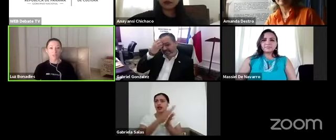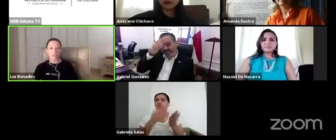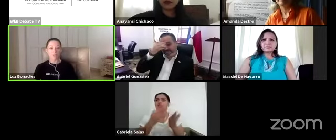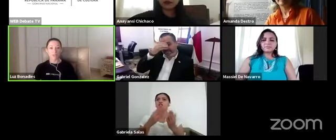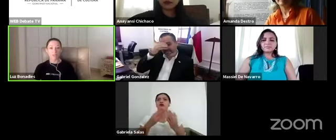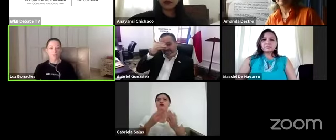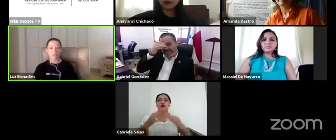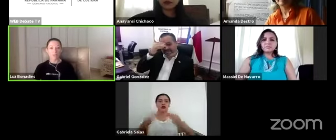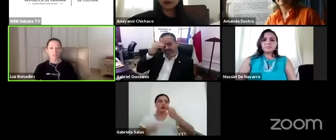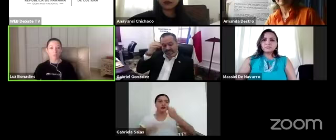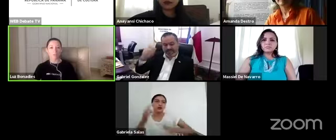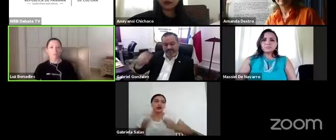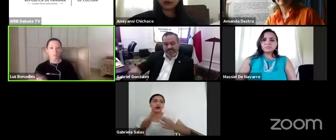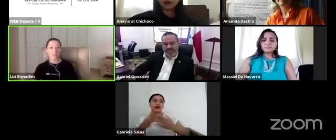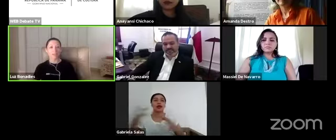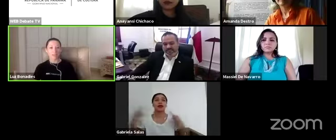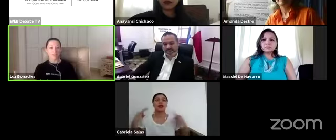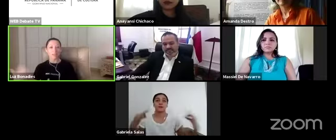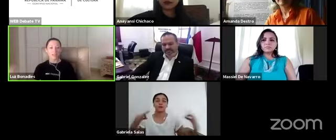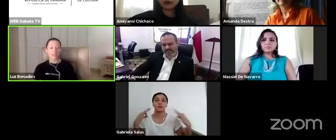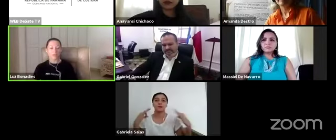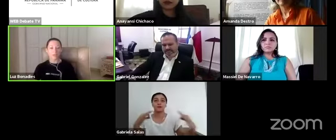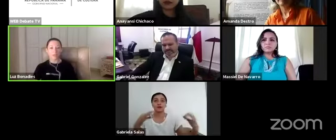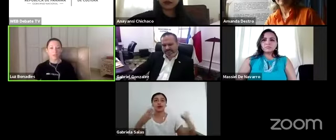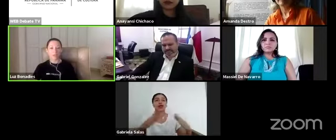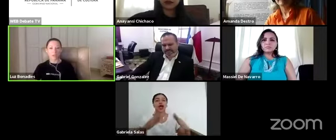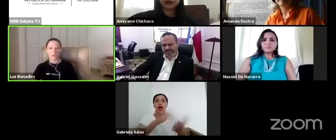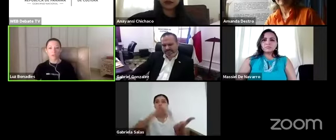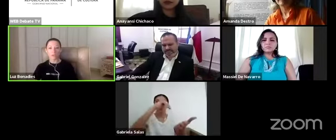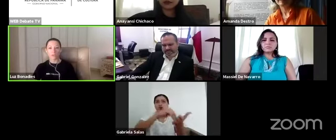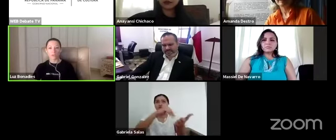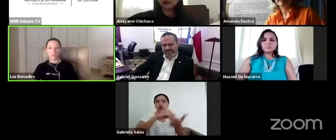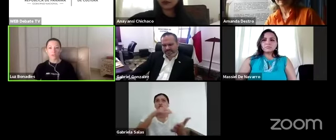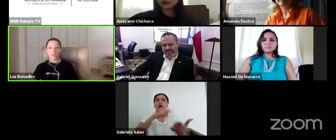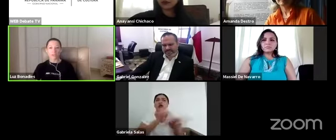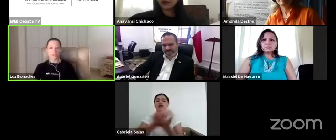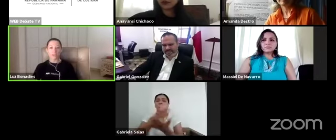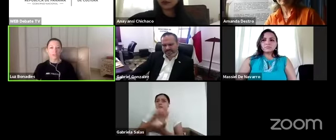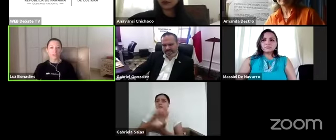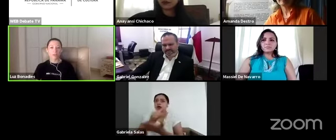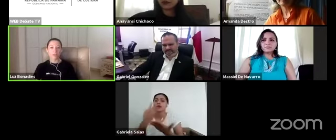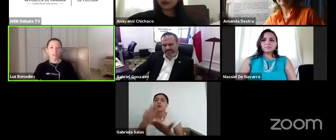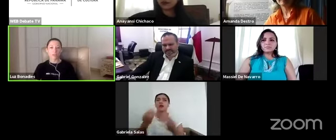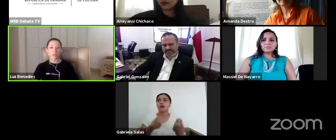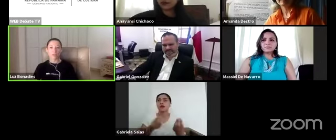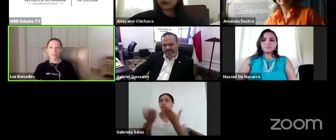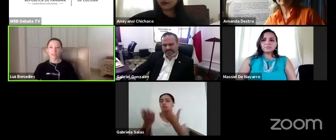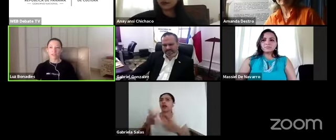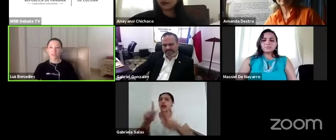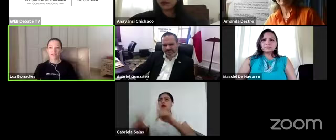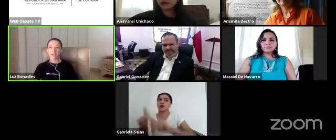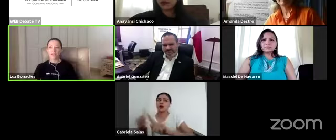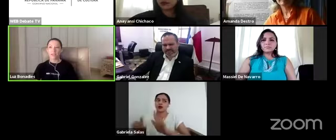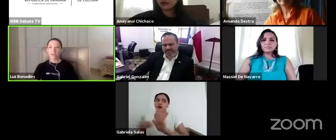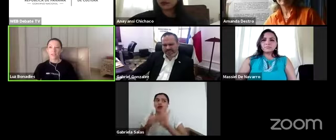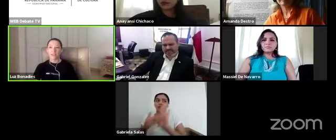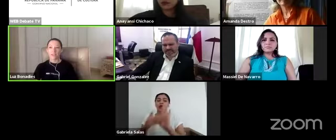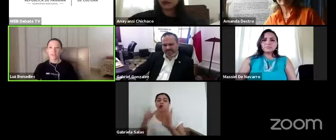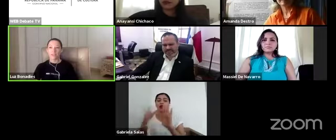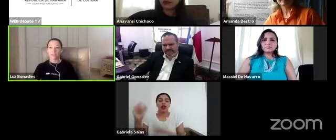y mediación que hacen investigación para poder mediar esos contenidos con el público y que creo que es la única forma de dejar